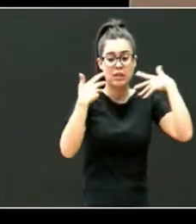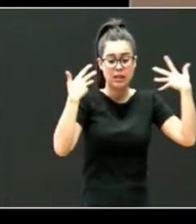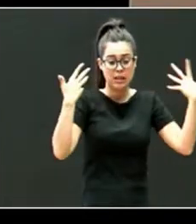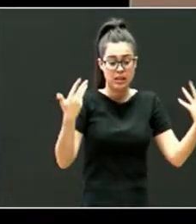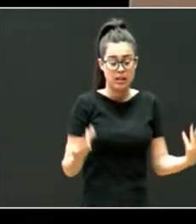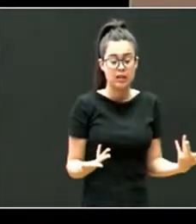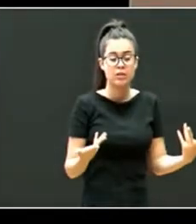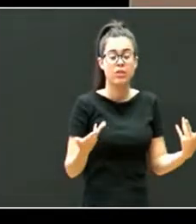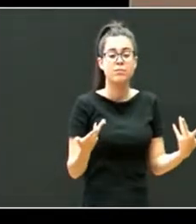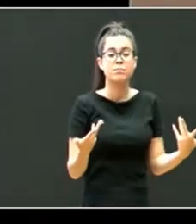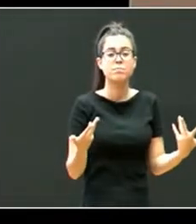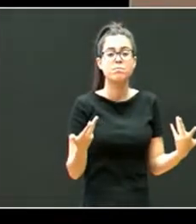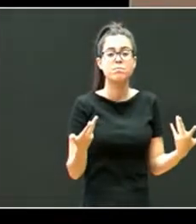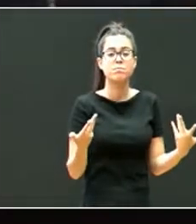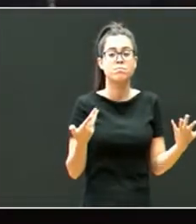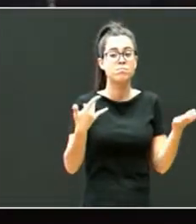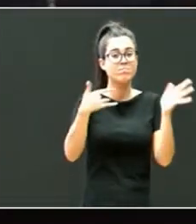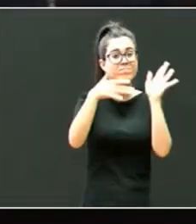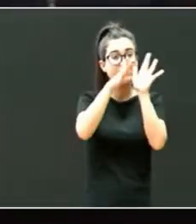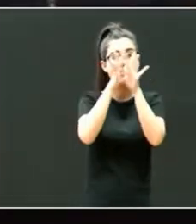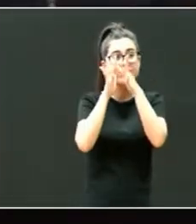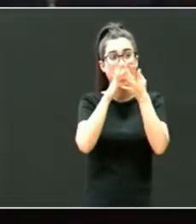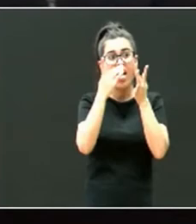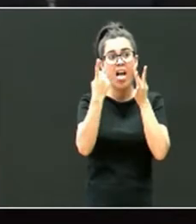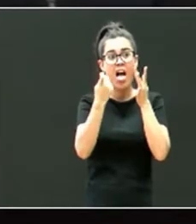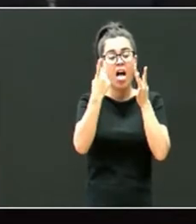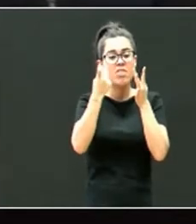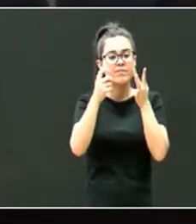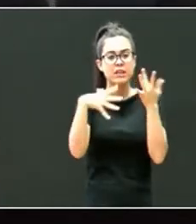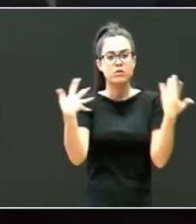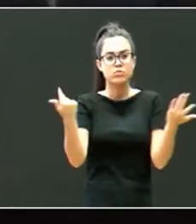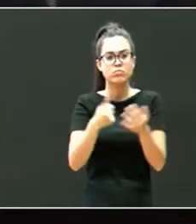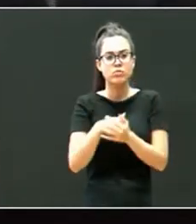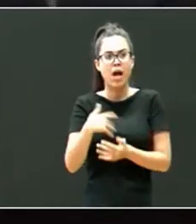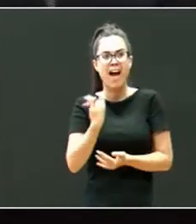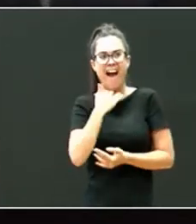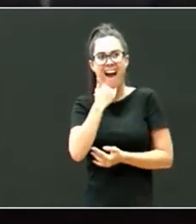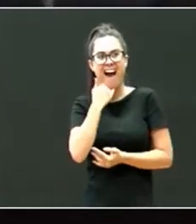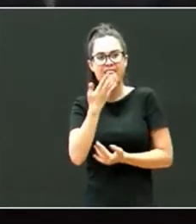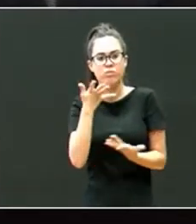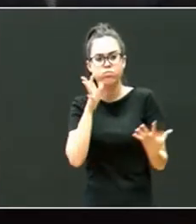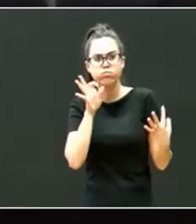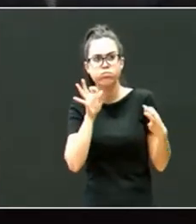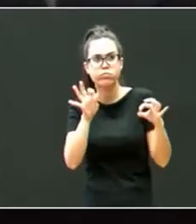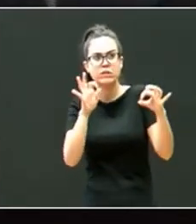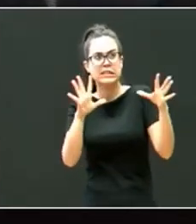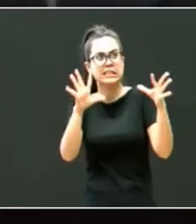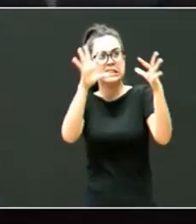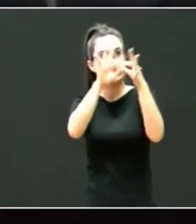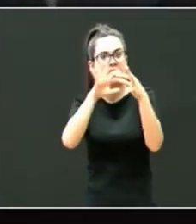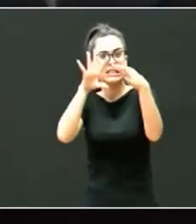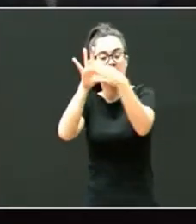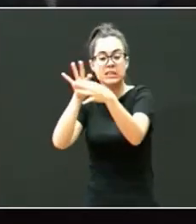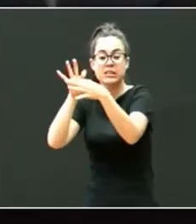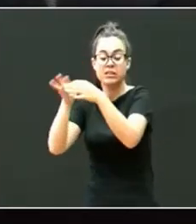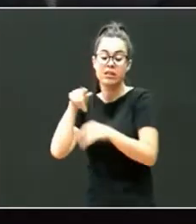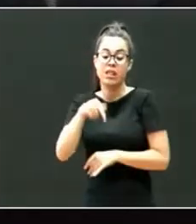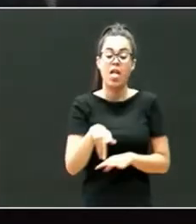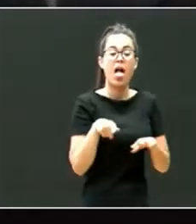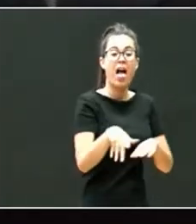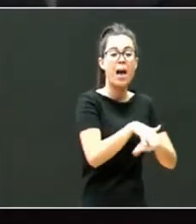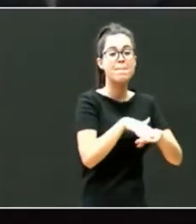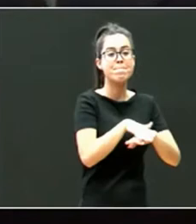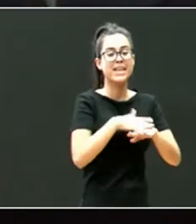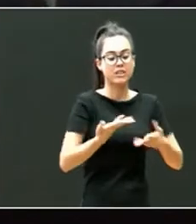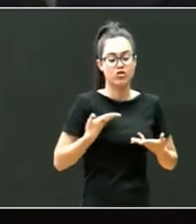interconectado con una función determinada En este periodo se asientan las bases de la seguridad y la confianza